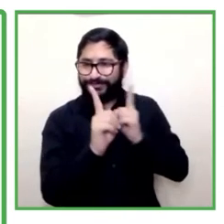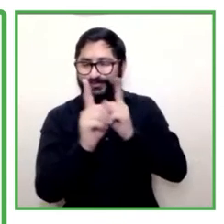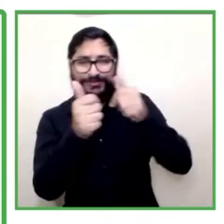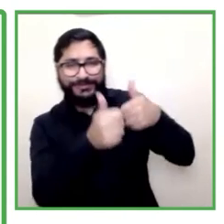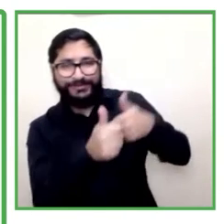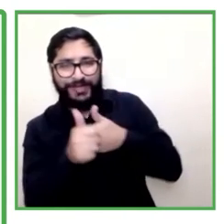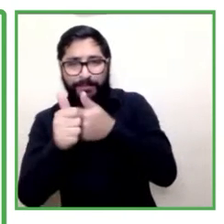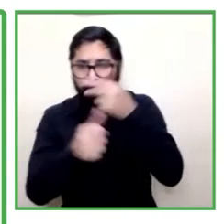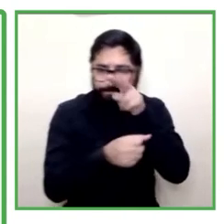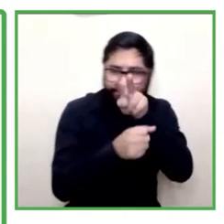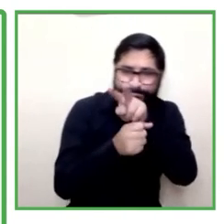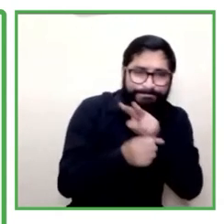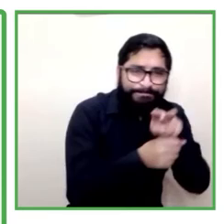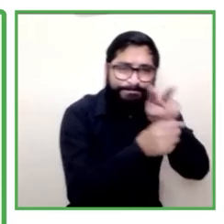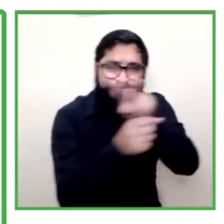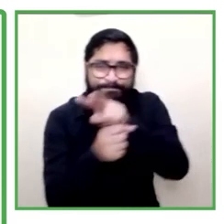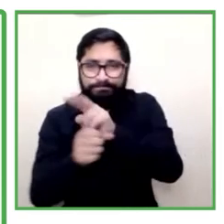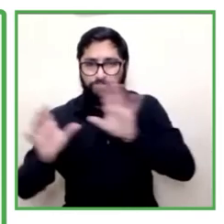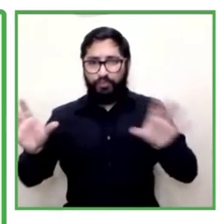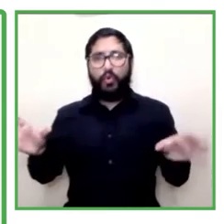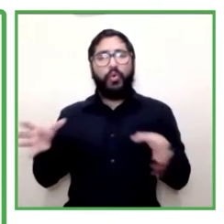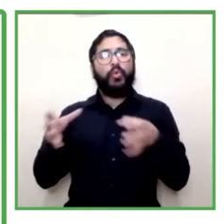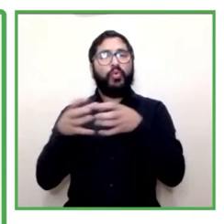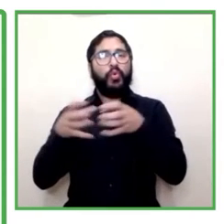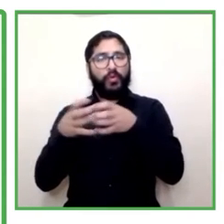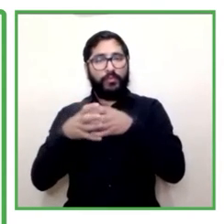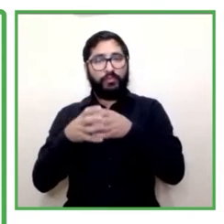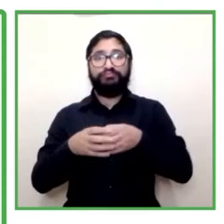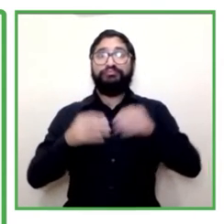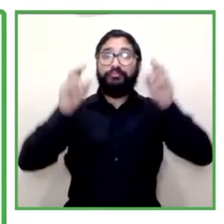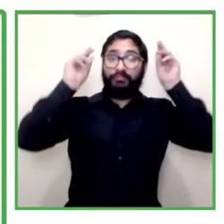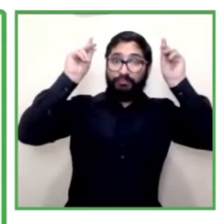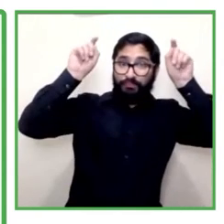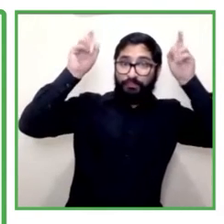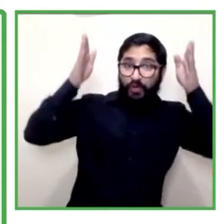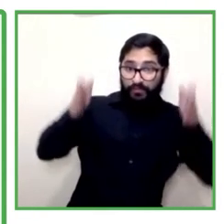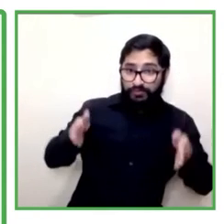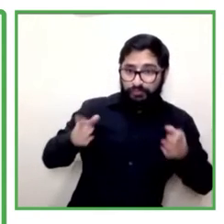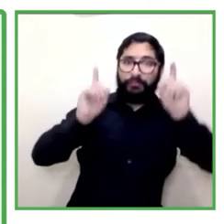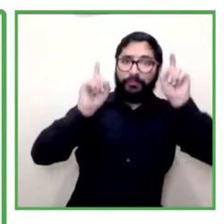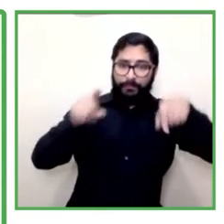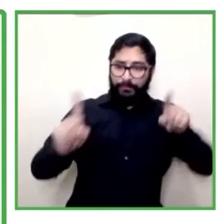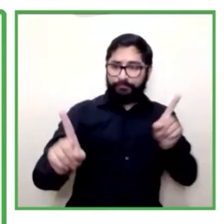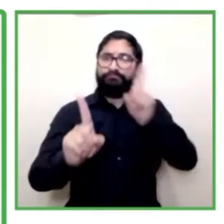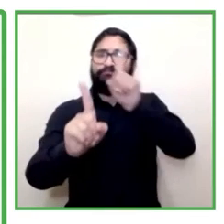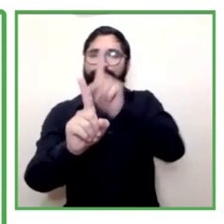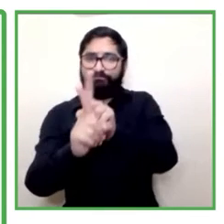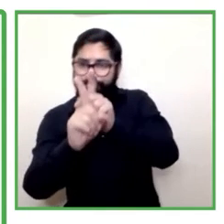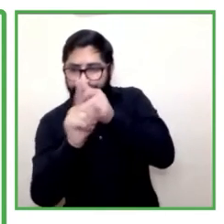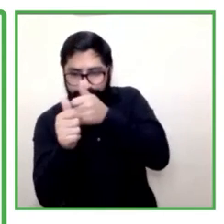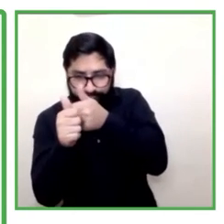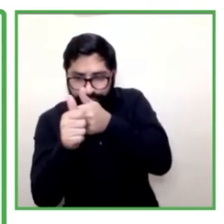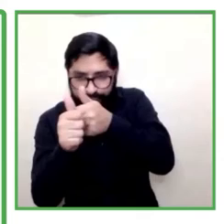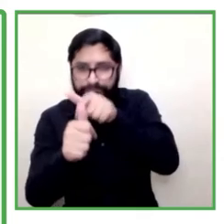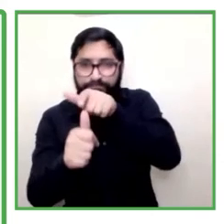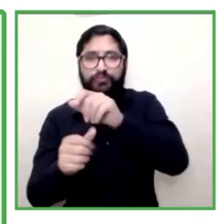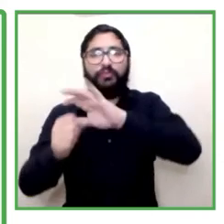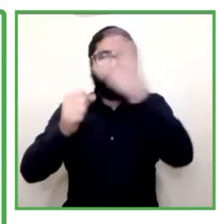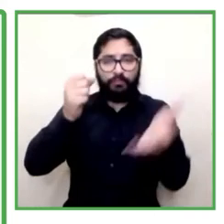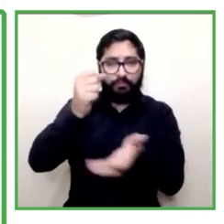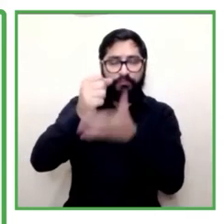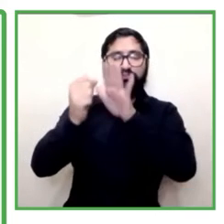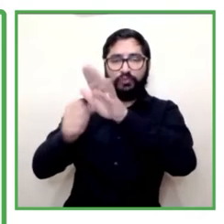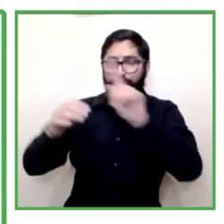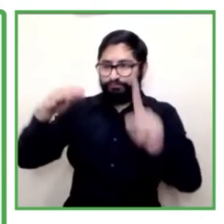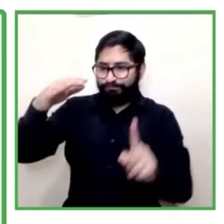emprendimiento los acompañan y si cumple esos indicadores se les condona ese capital de semilla asignado en promedio se asigna un capital